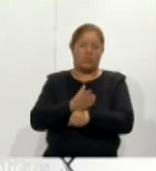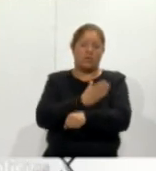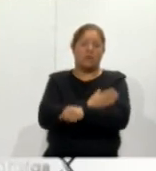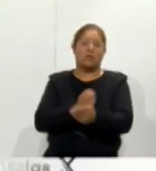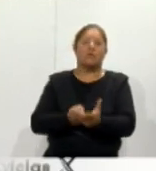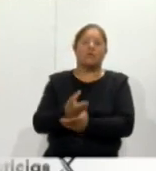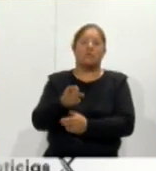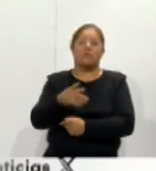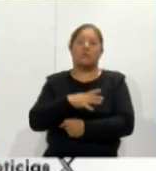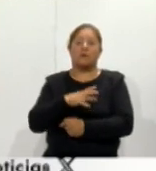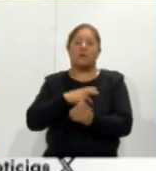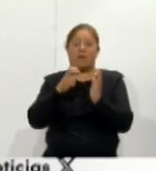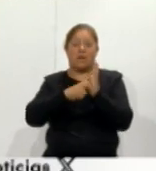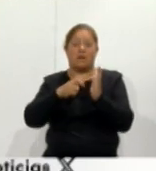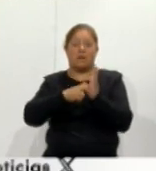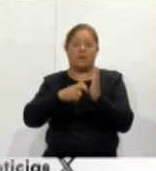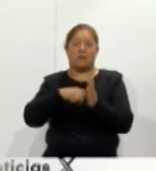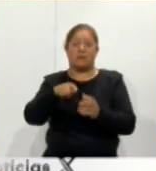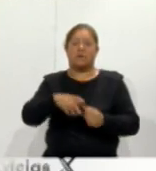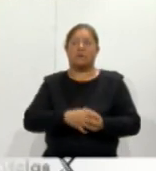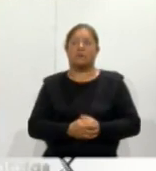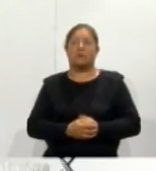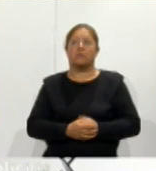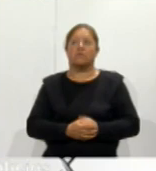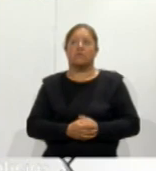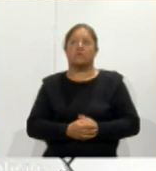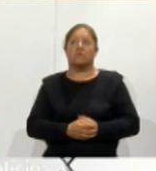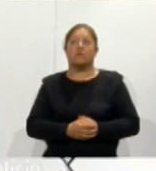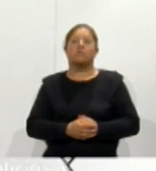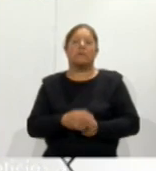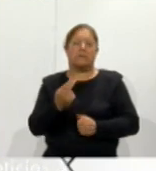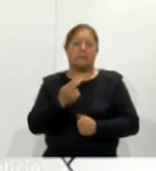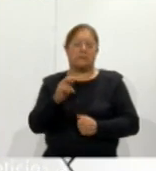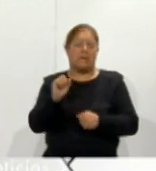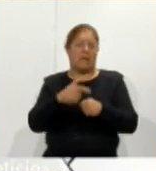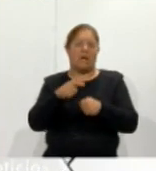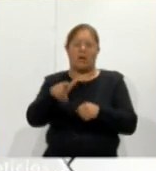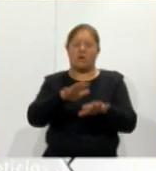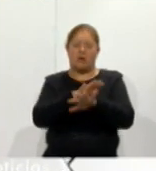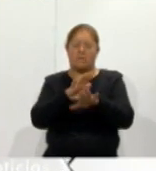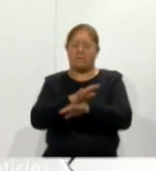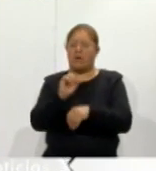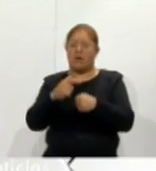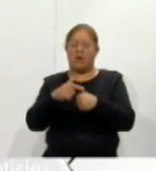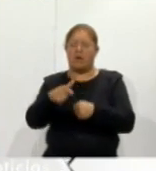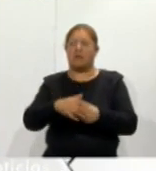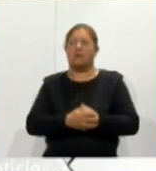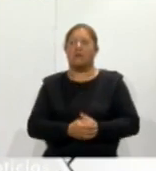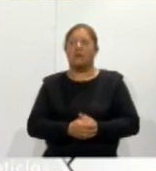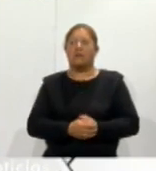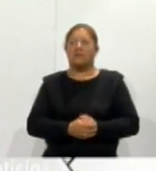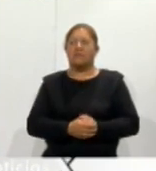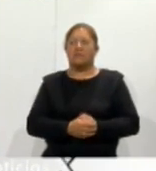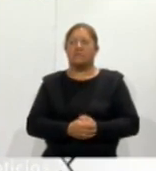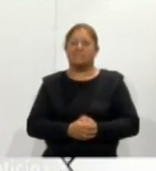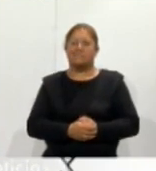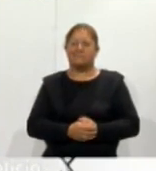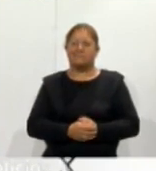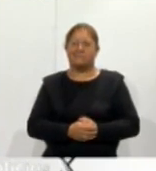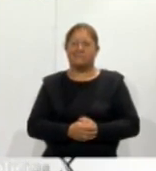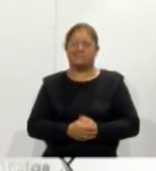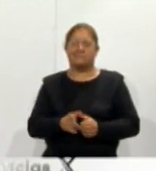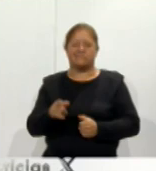preventivos, correctivos, si es necesario cambiar algo o reemplazar una pieza, bueno, pues acudir con su taller